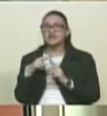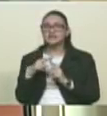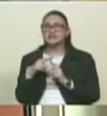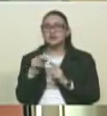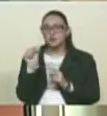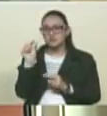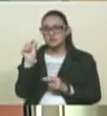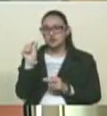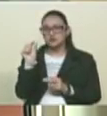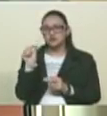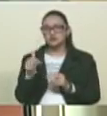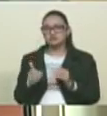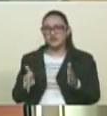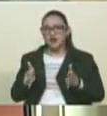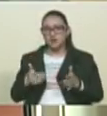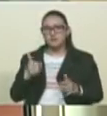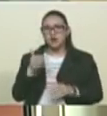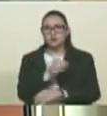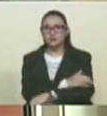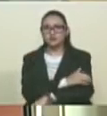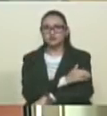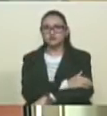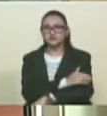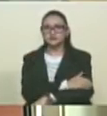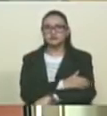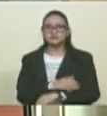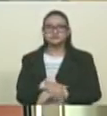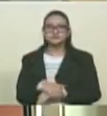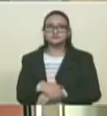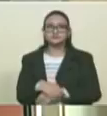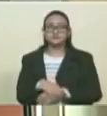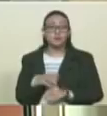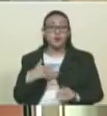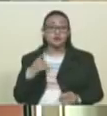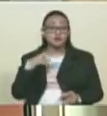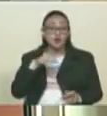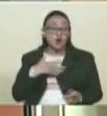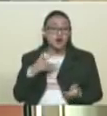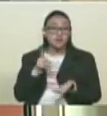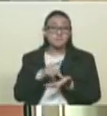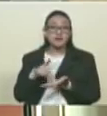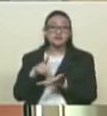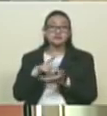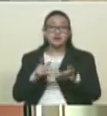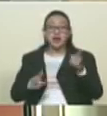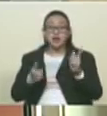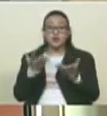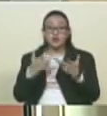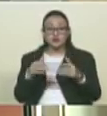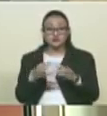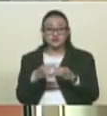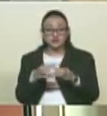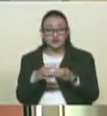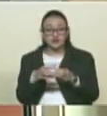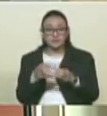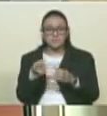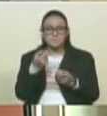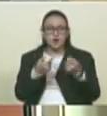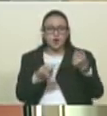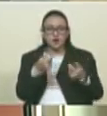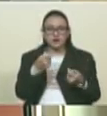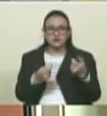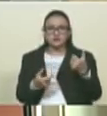tantito así. Esa es la razón por la cual deciden no participar algunas organizaciones, algunas pocas organizaciones.